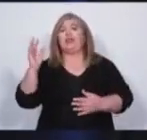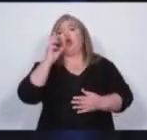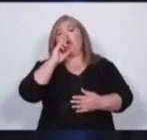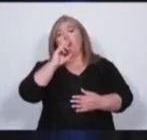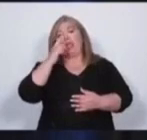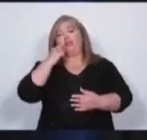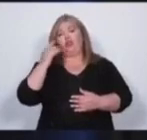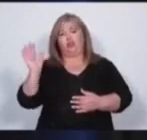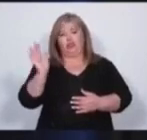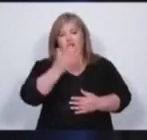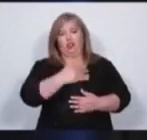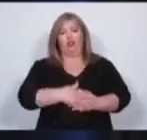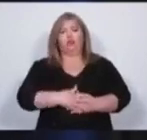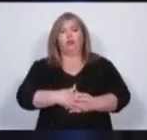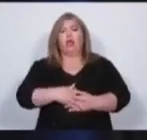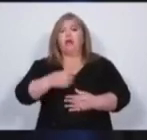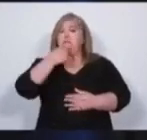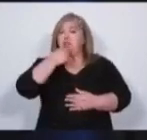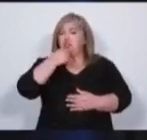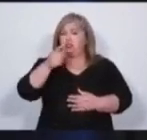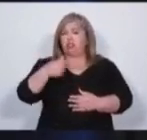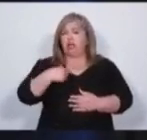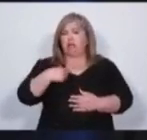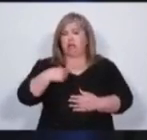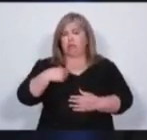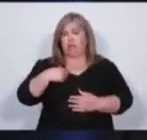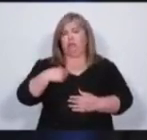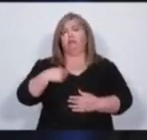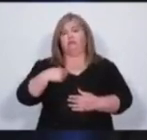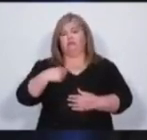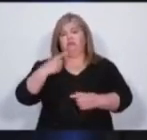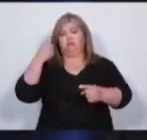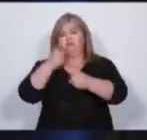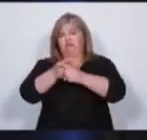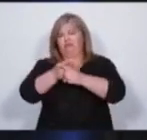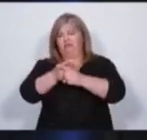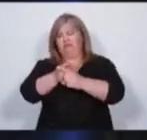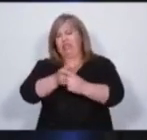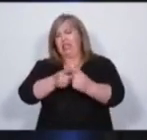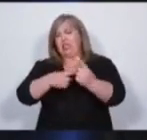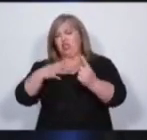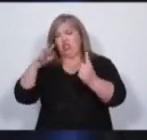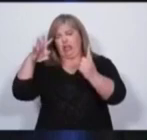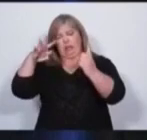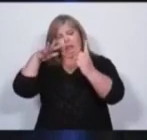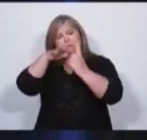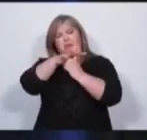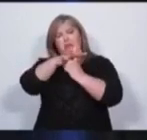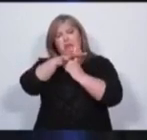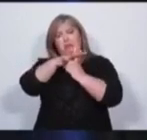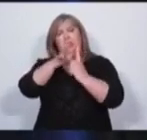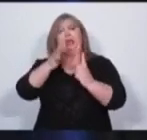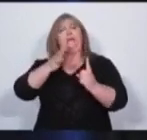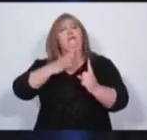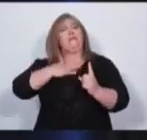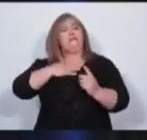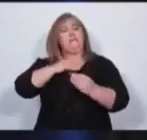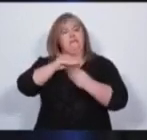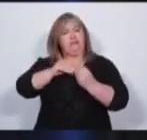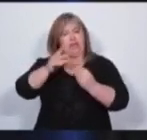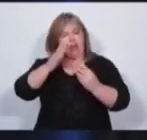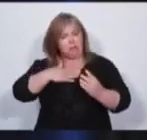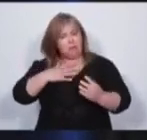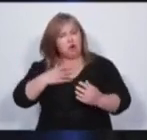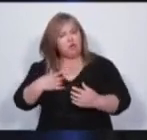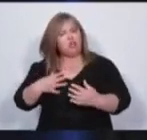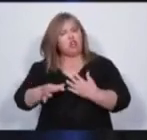hay persecución política. Lo he vivido en carne propia. Lo he vivido en mi familia en carne propia. Y no quisiera que cada uno de los